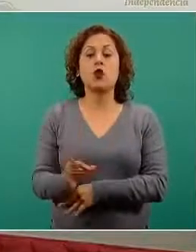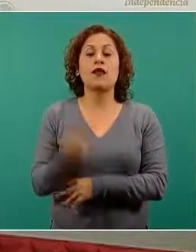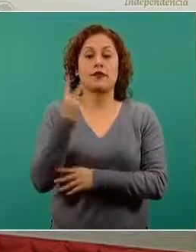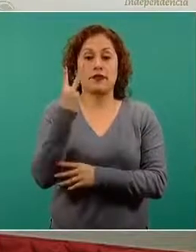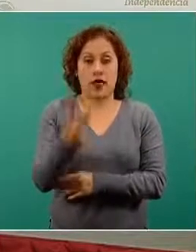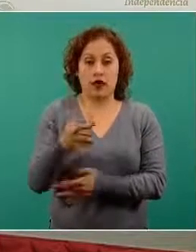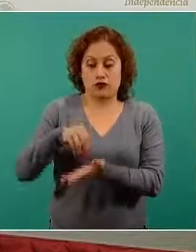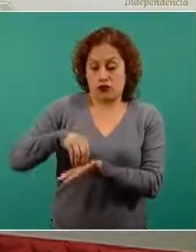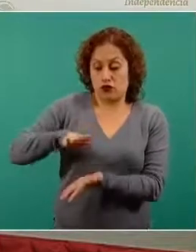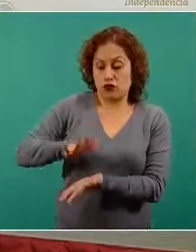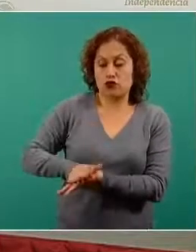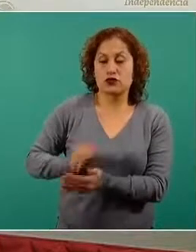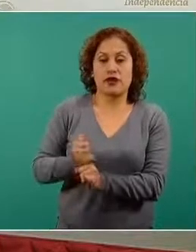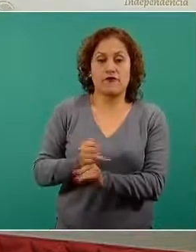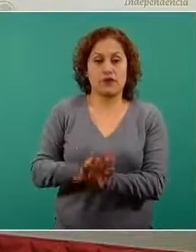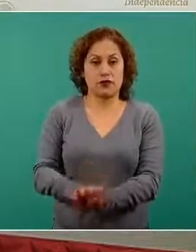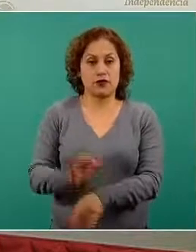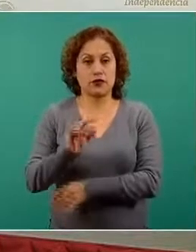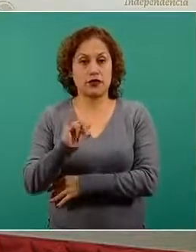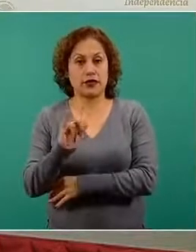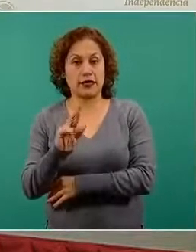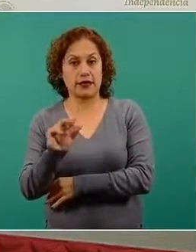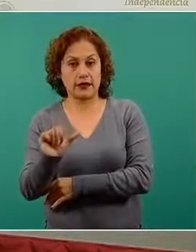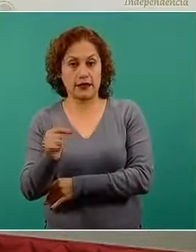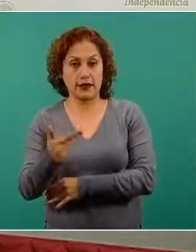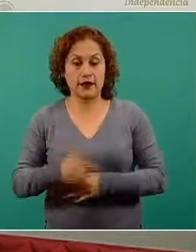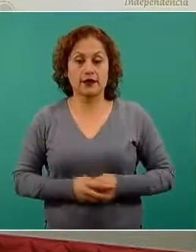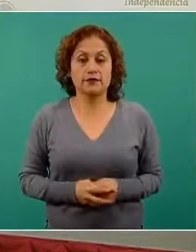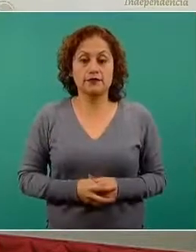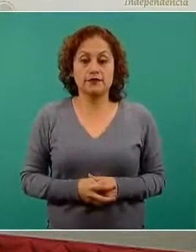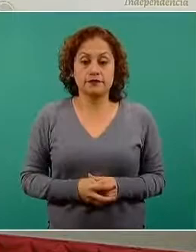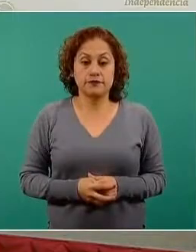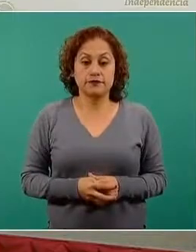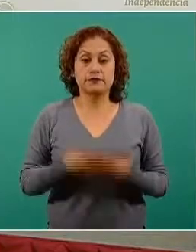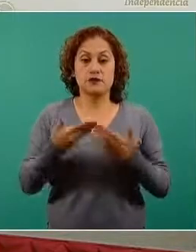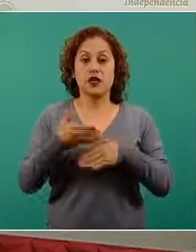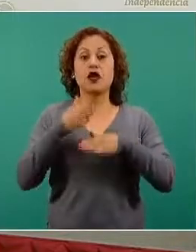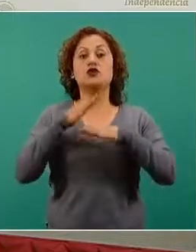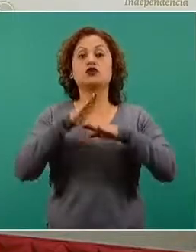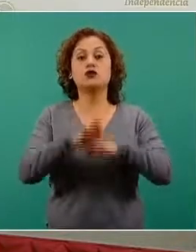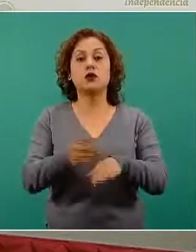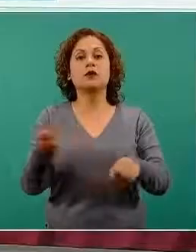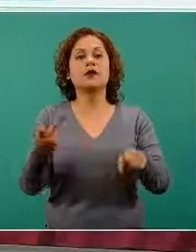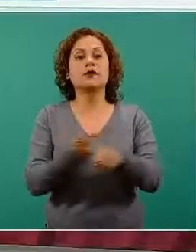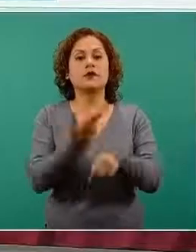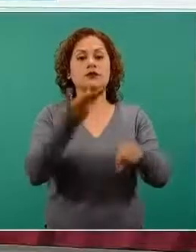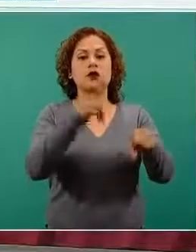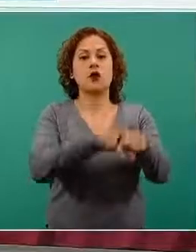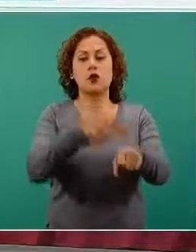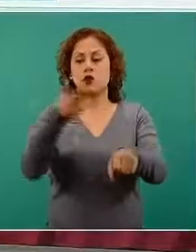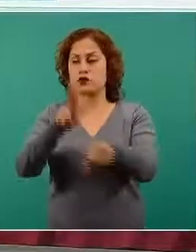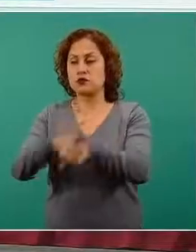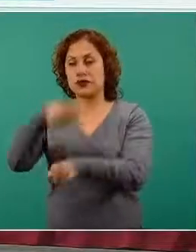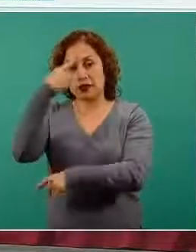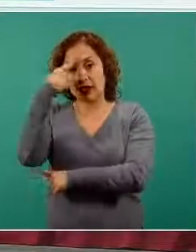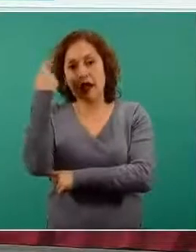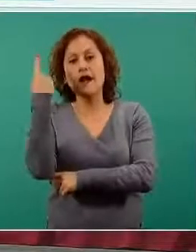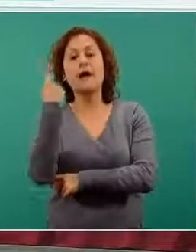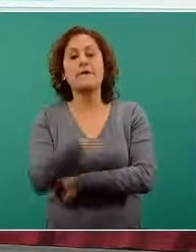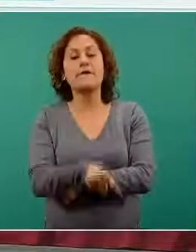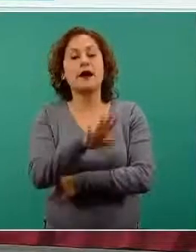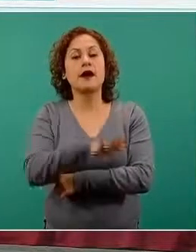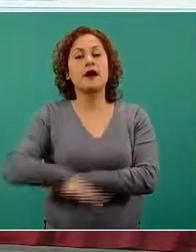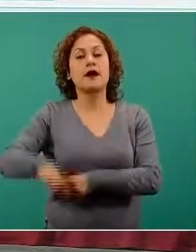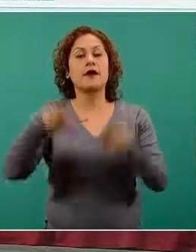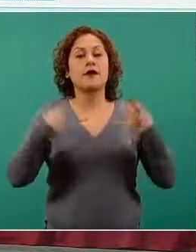registradas en la red IRAJ. Sobre la ocupación hospitalaria de camas para personas que tienen